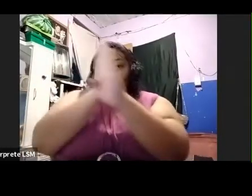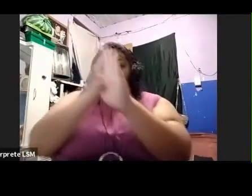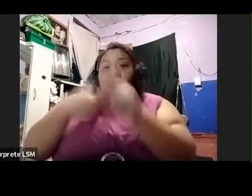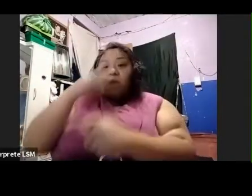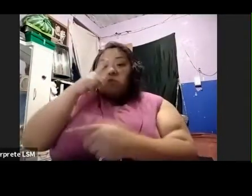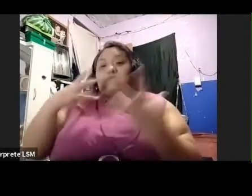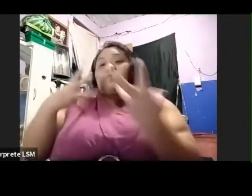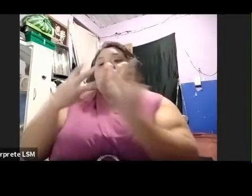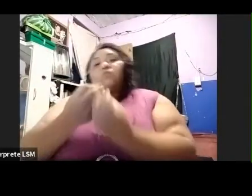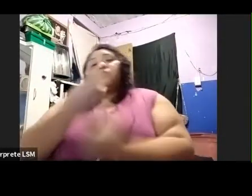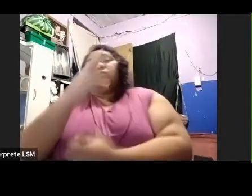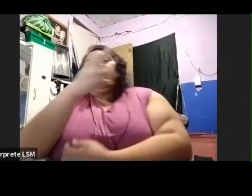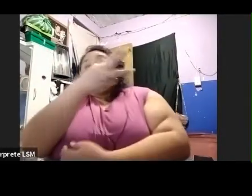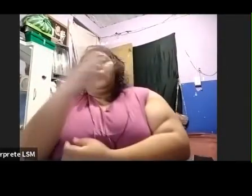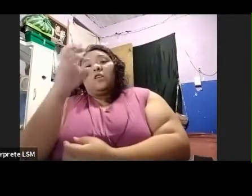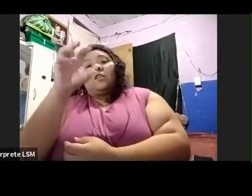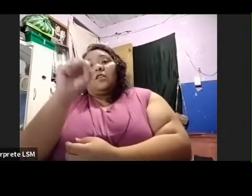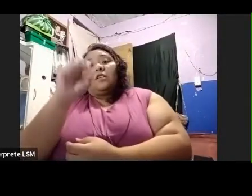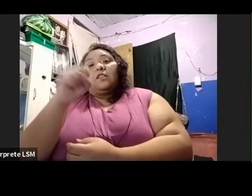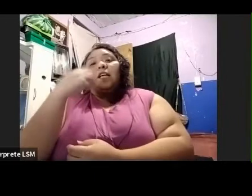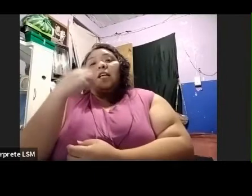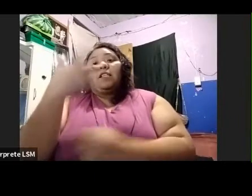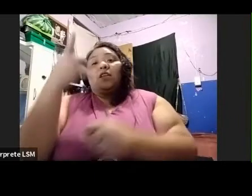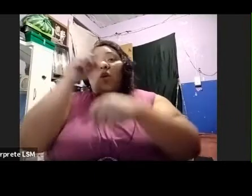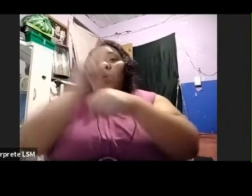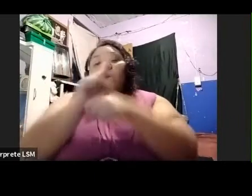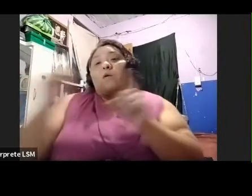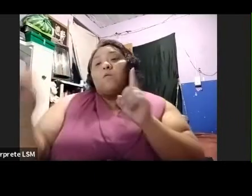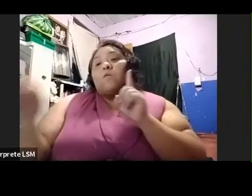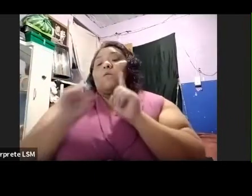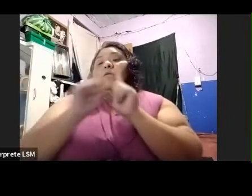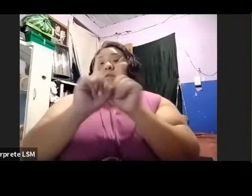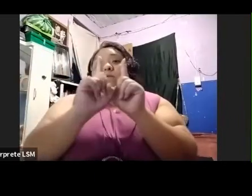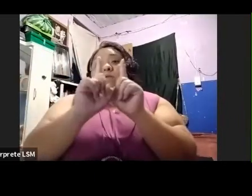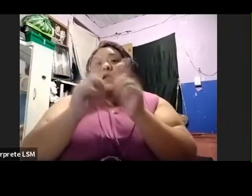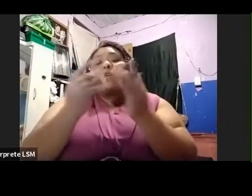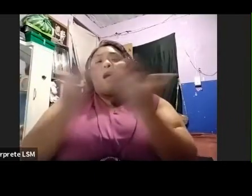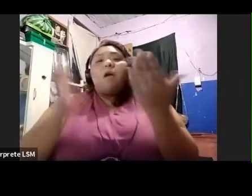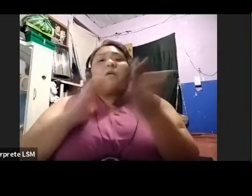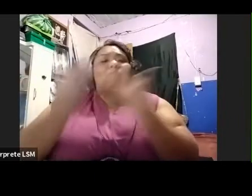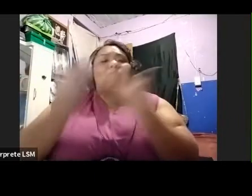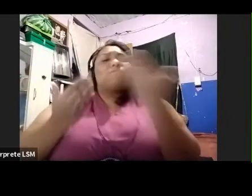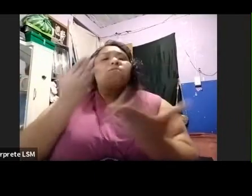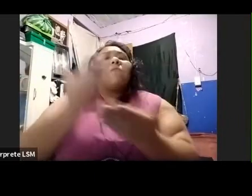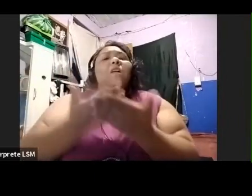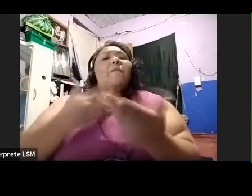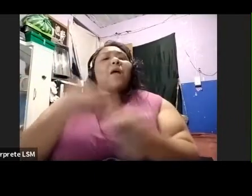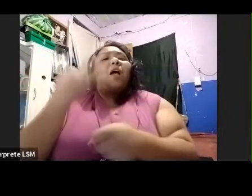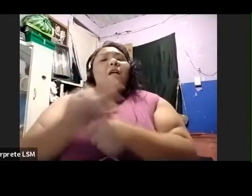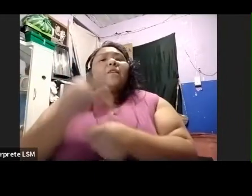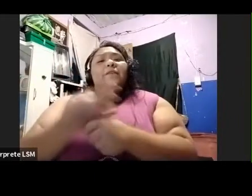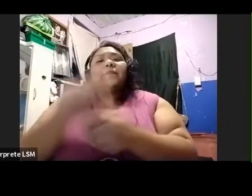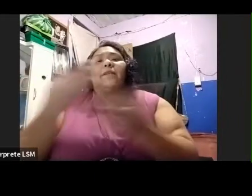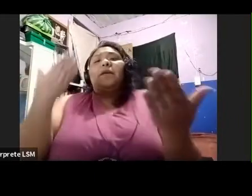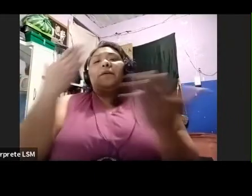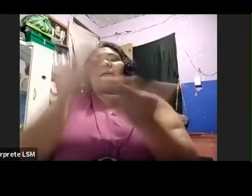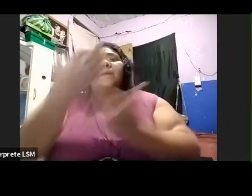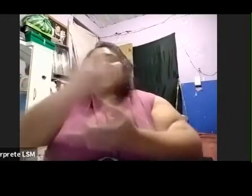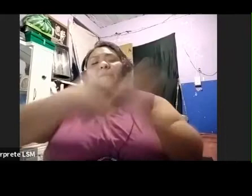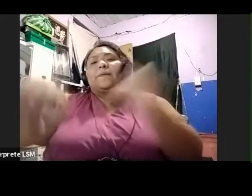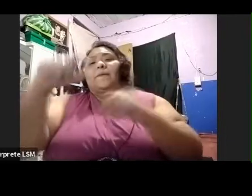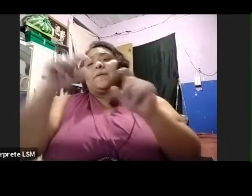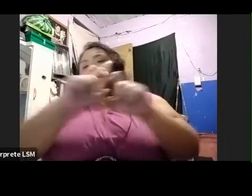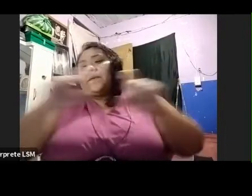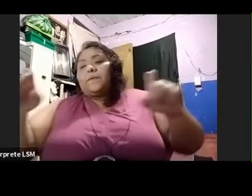que bueno, ya se presentó, por ahí anda, ya en las redes, les vamos a compartir el link por si alguien lo quiere, lo quiere adquirir,